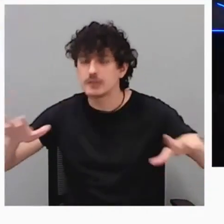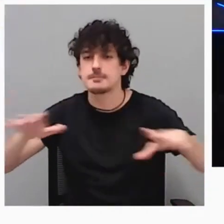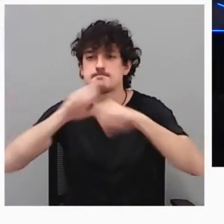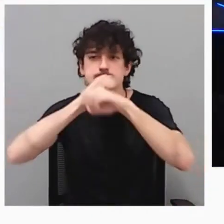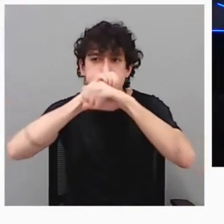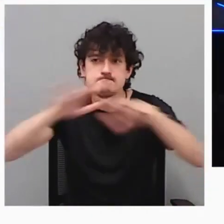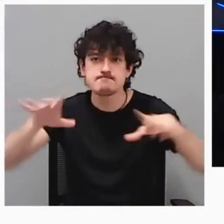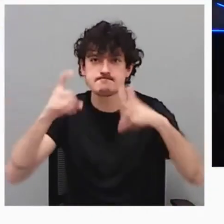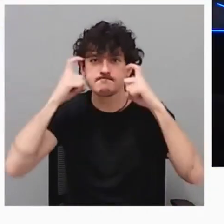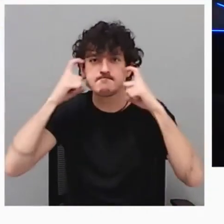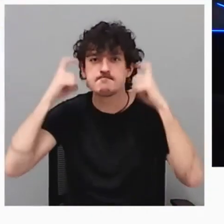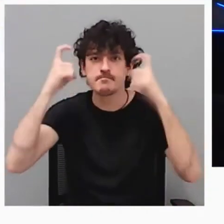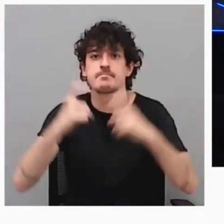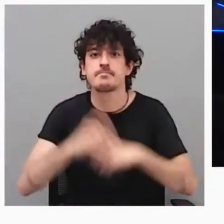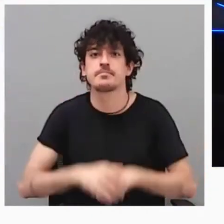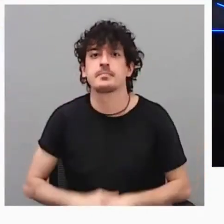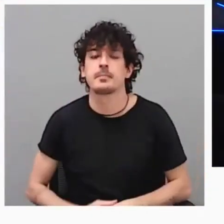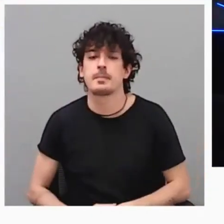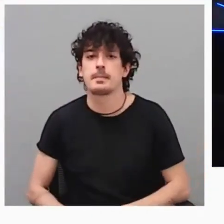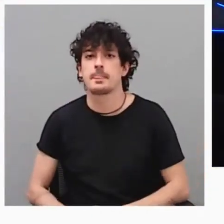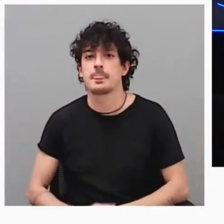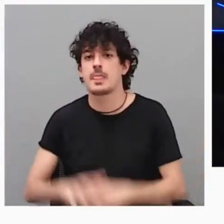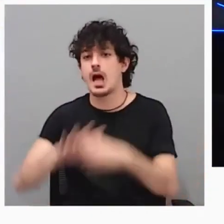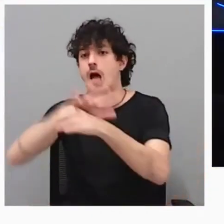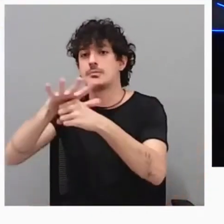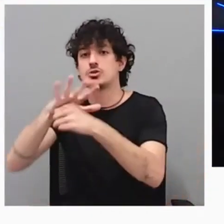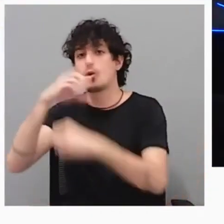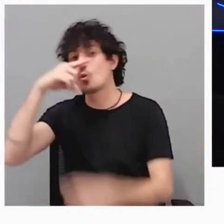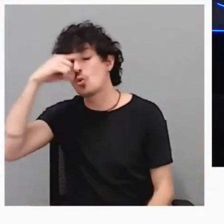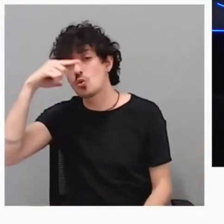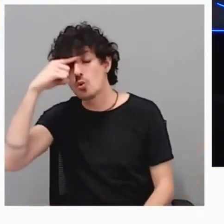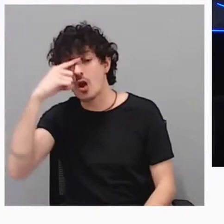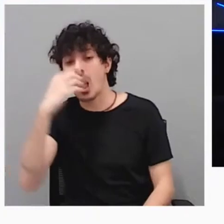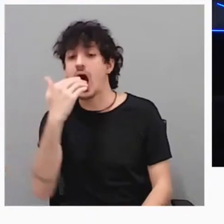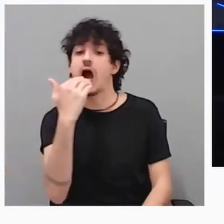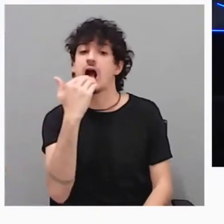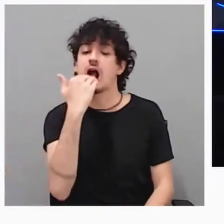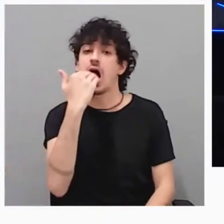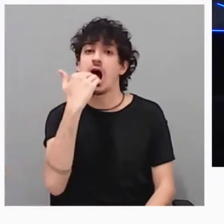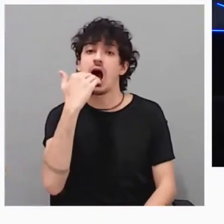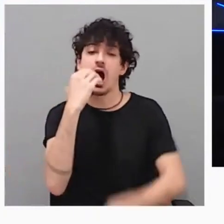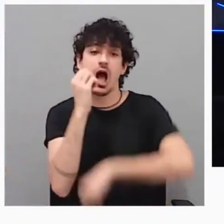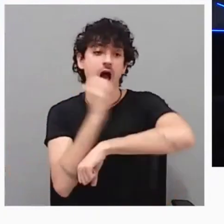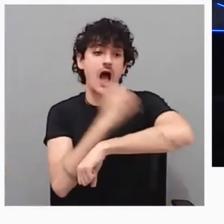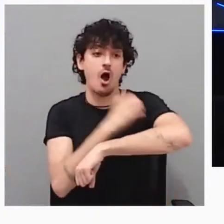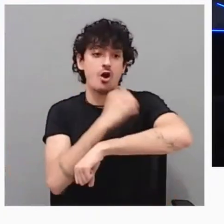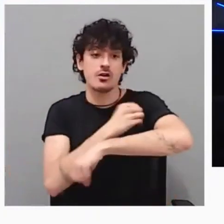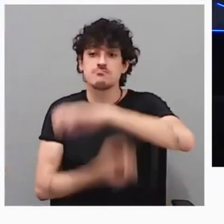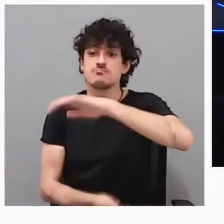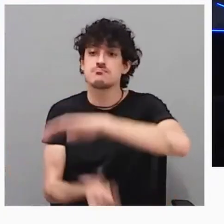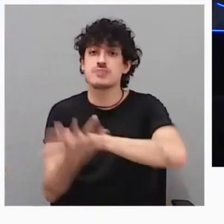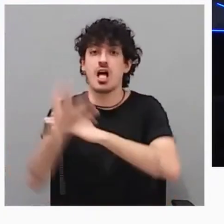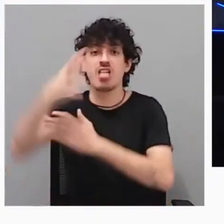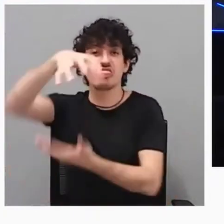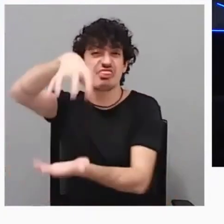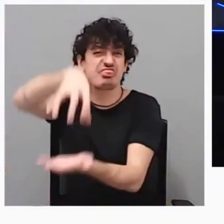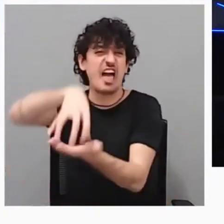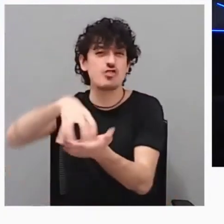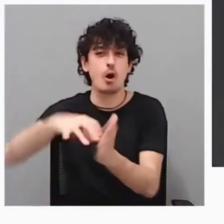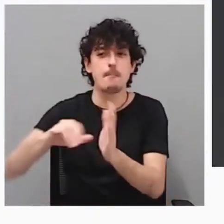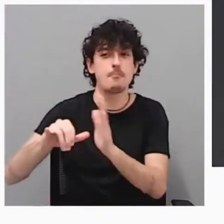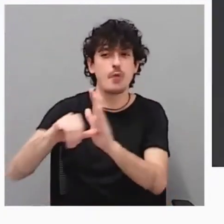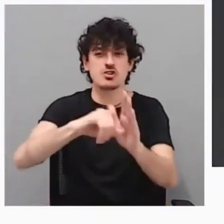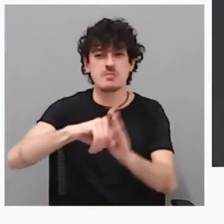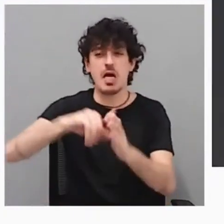En el ámbito de la cultura heredamos de esa caja de ahorros un centro de proximidad, un centro de barrio,